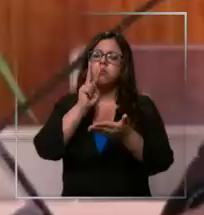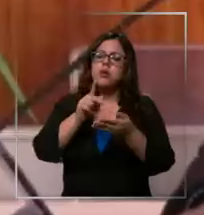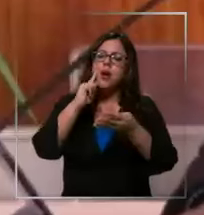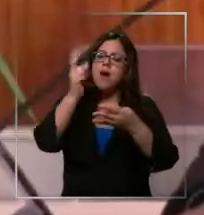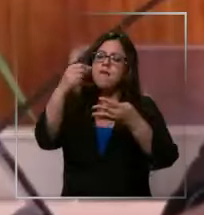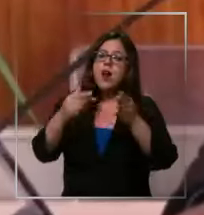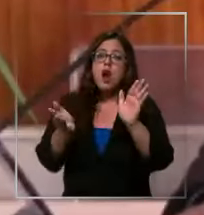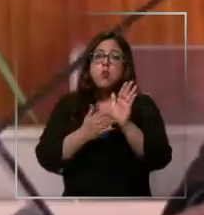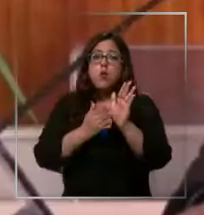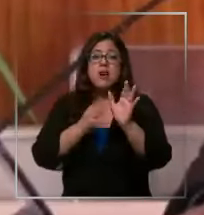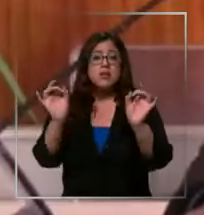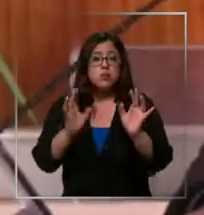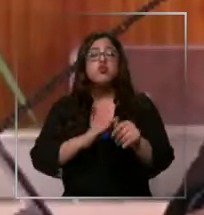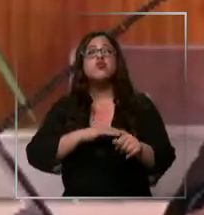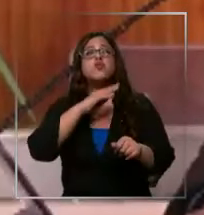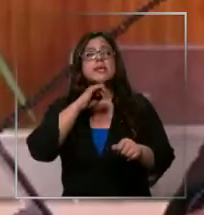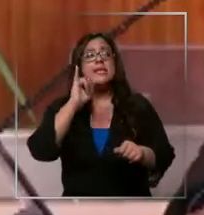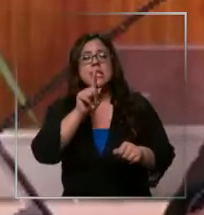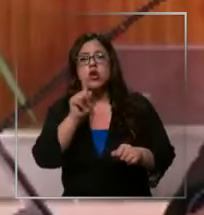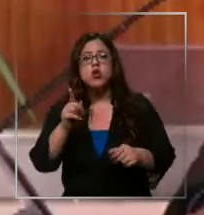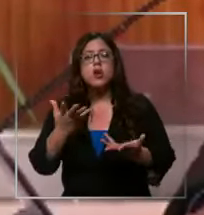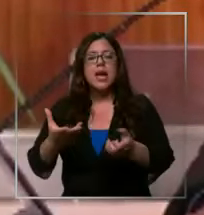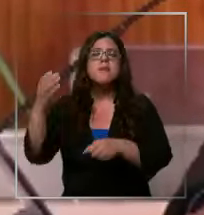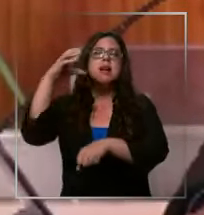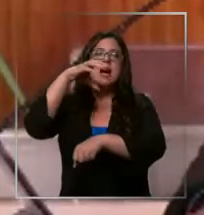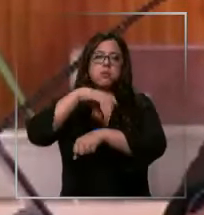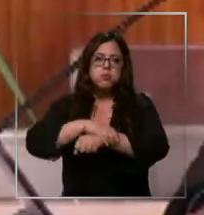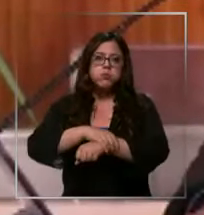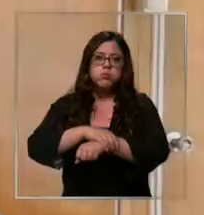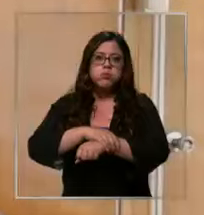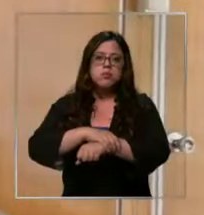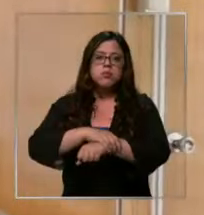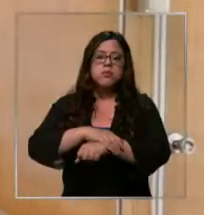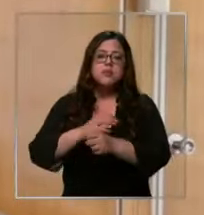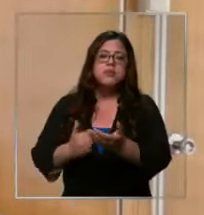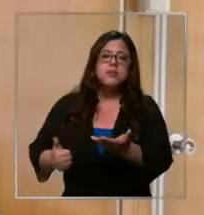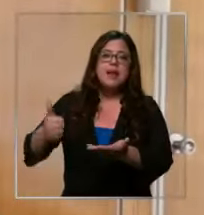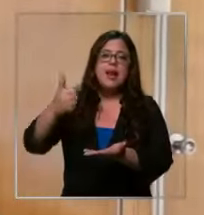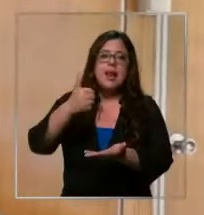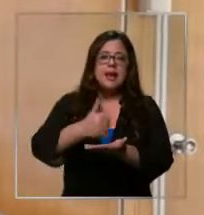fiscalía son suficientes para privar de libertad o no a Juan Ramón Godoy.